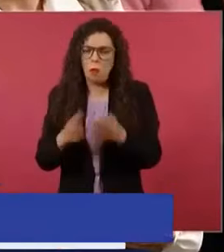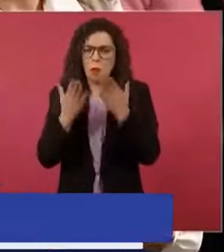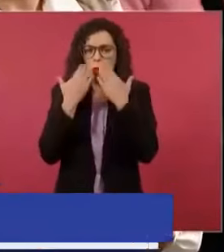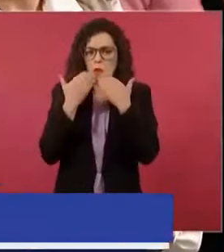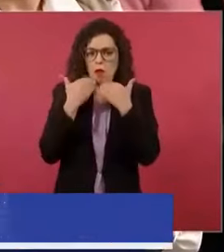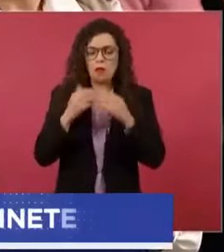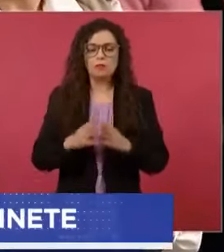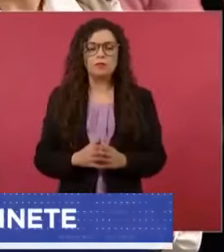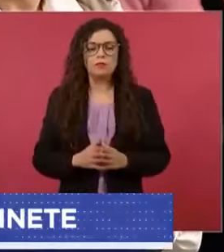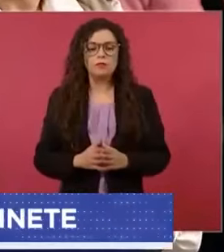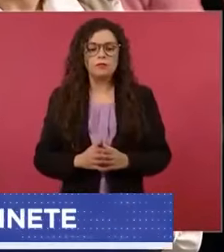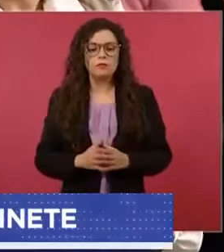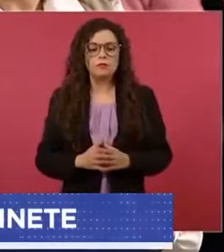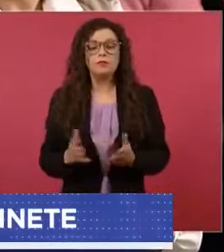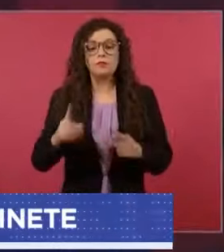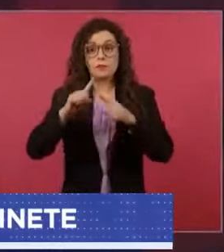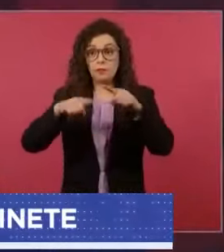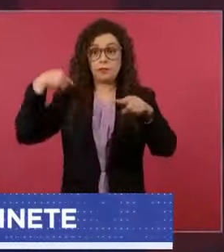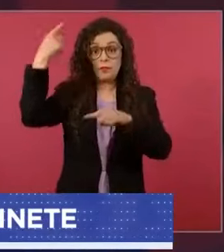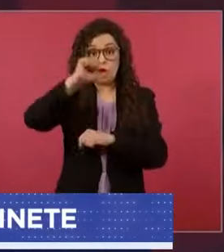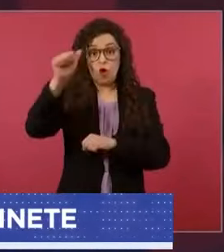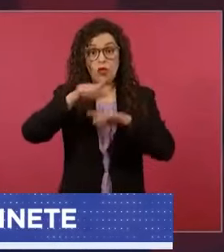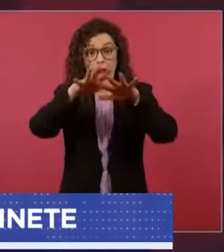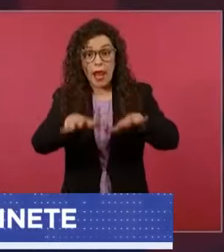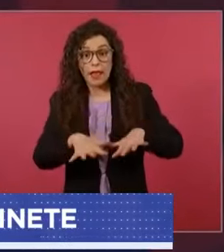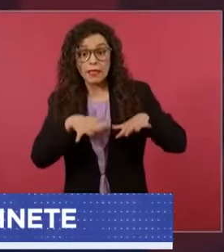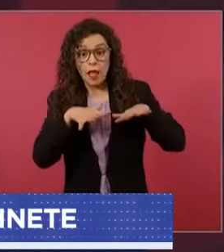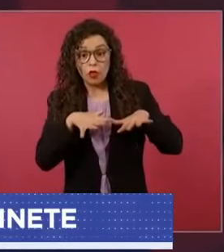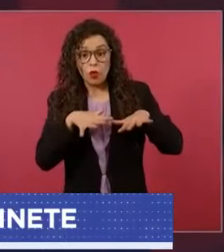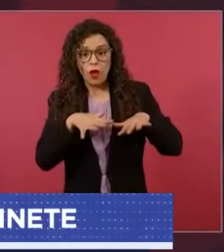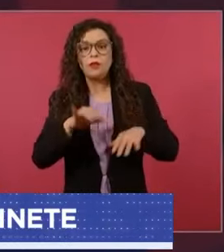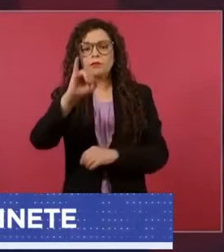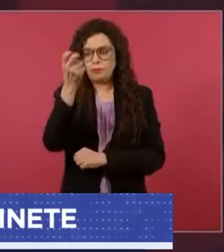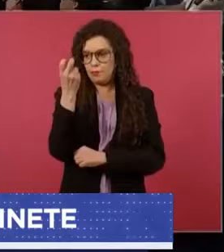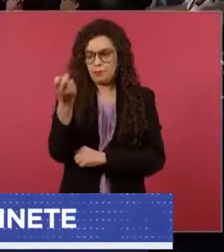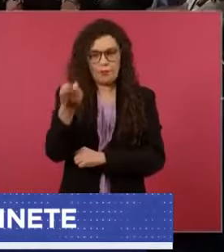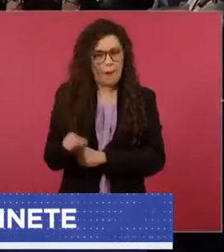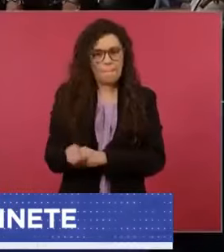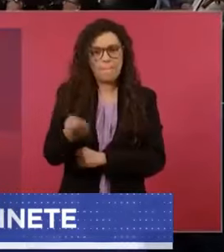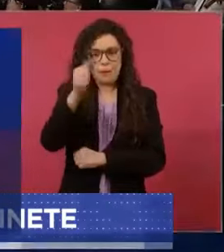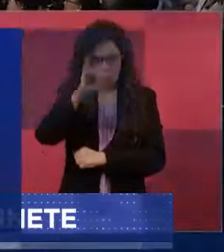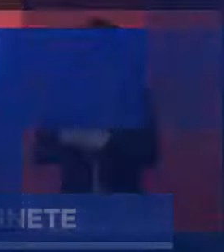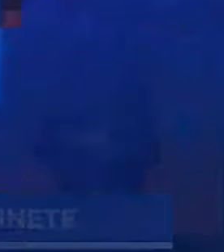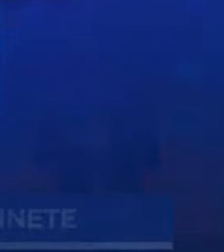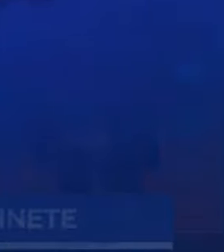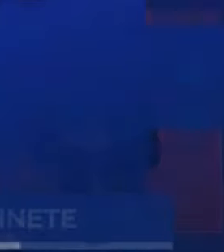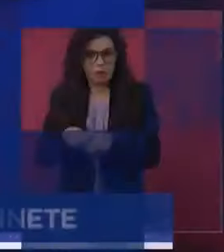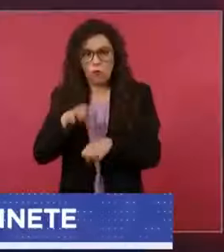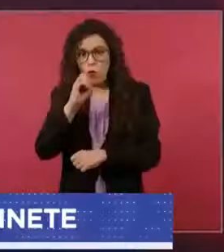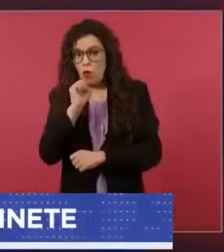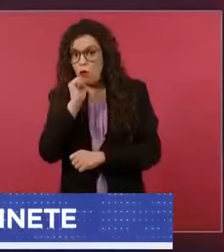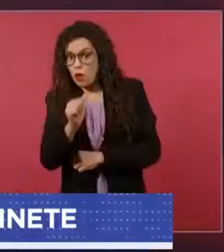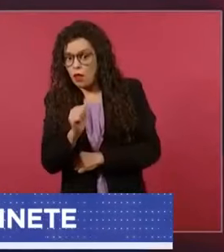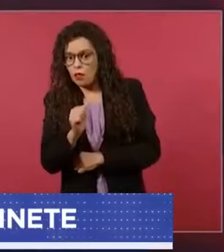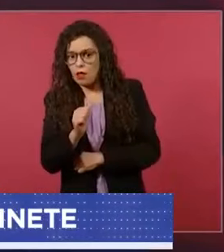y anunció que la próxima semana presentará a su gabinete. Yo presentaré